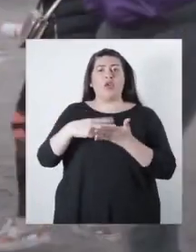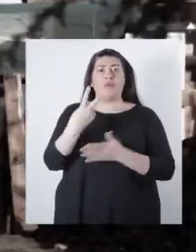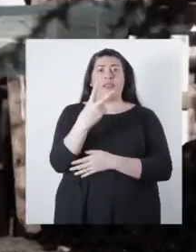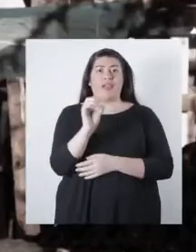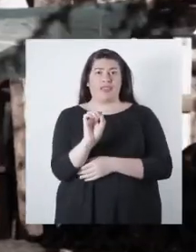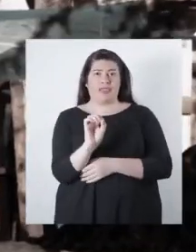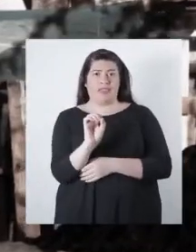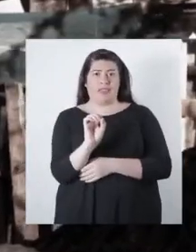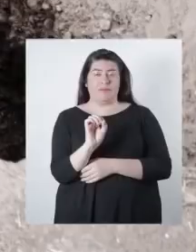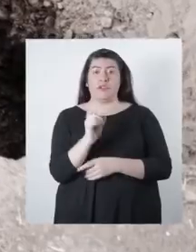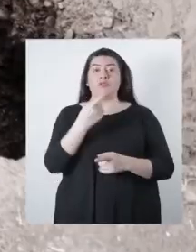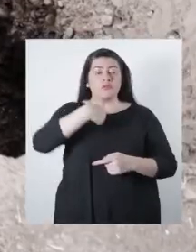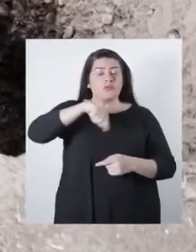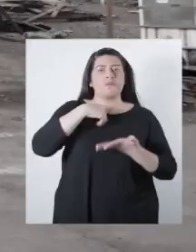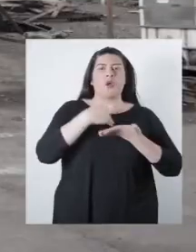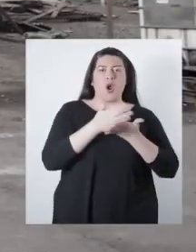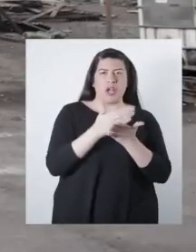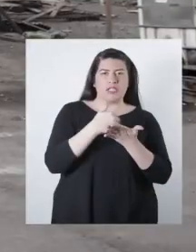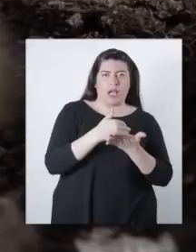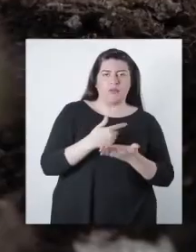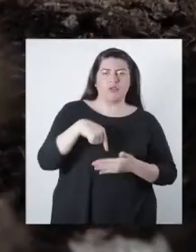2020 y nos organizamos.